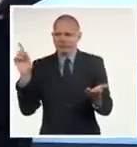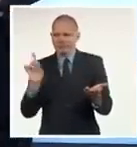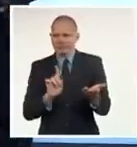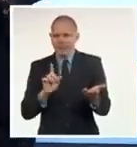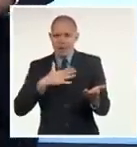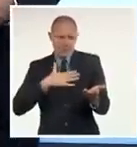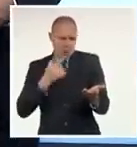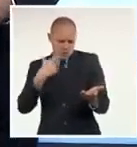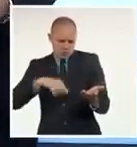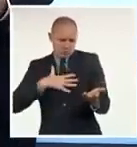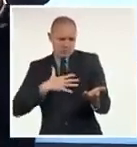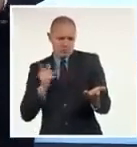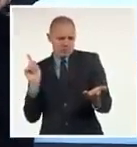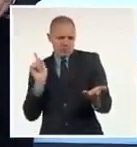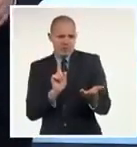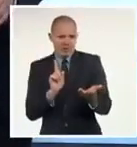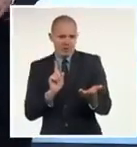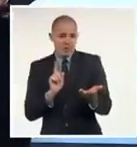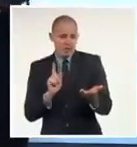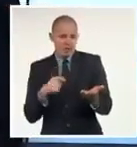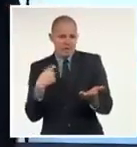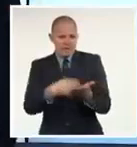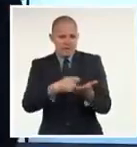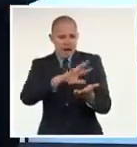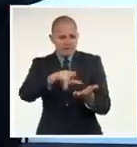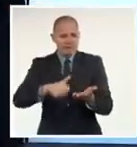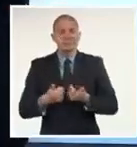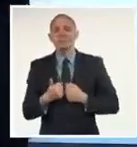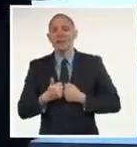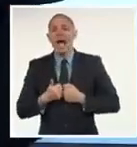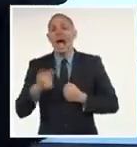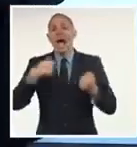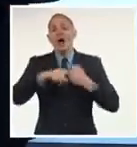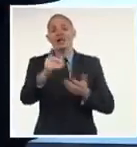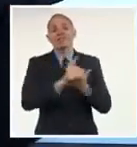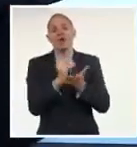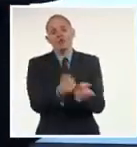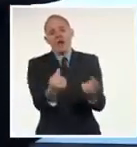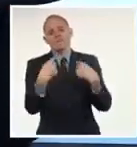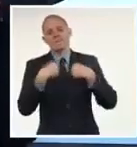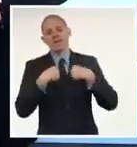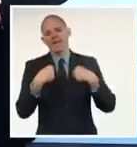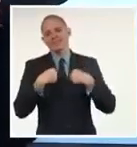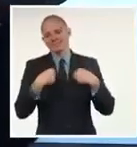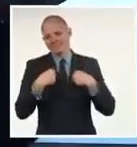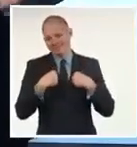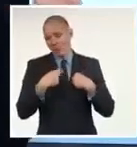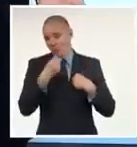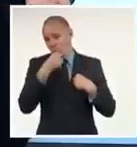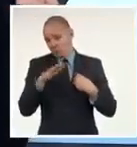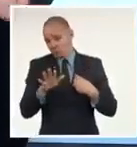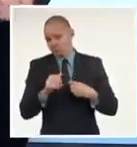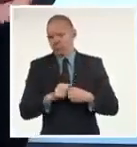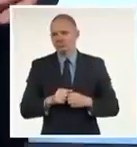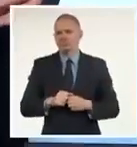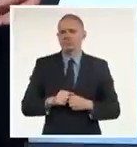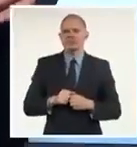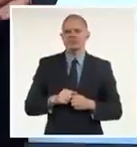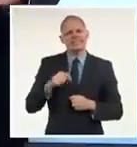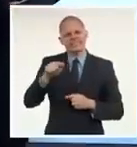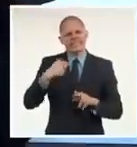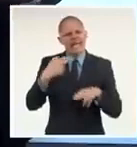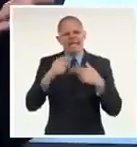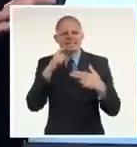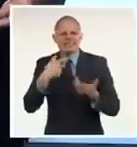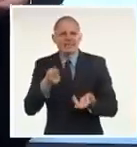económicas internacionales, incluso para el país donde son nacionales o residentes, porque evaden al